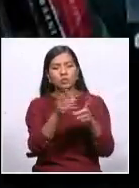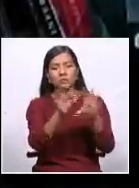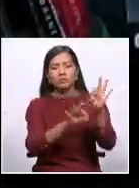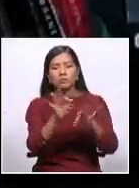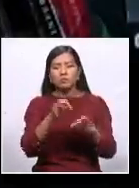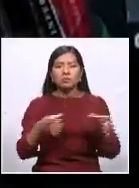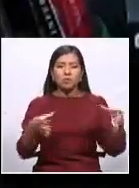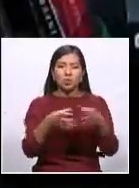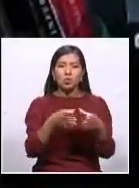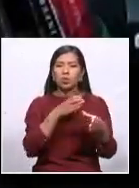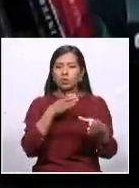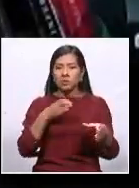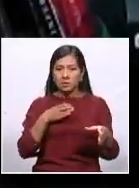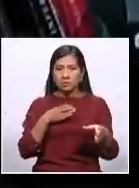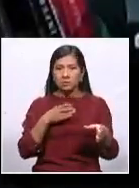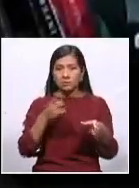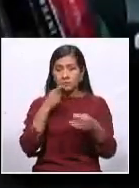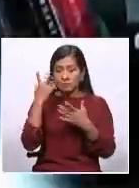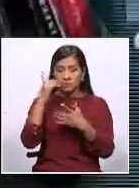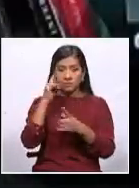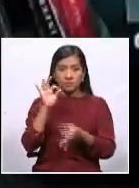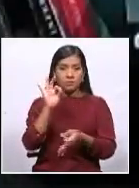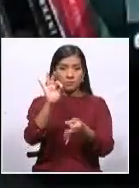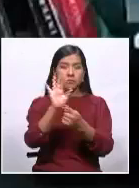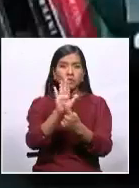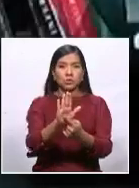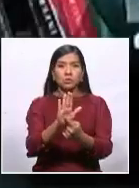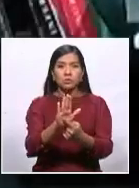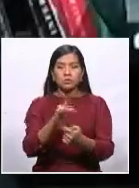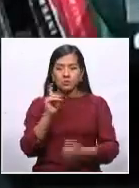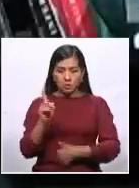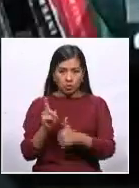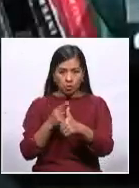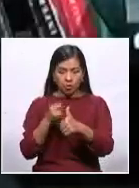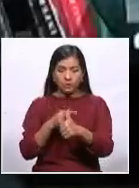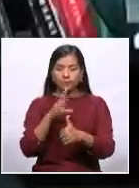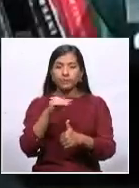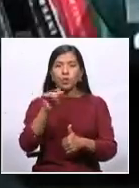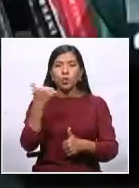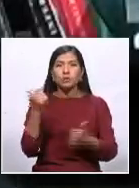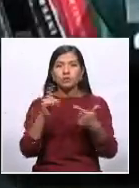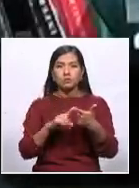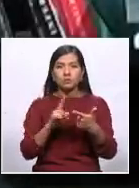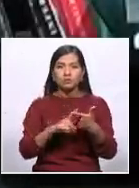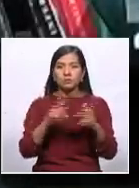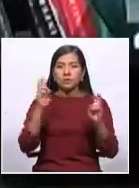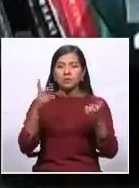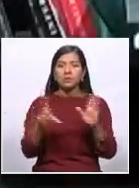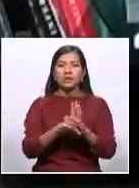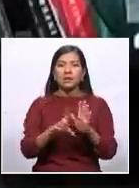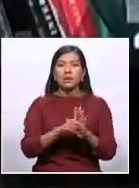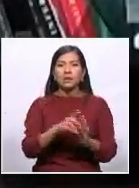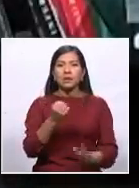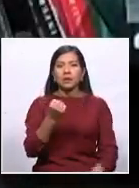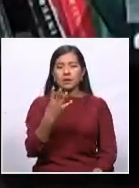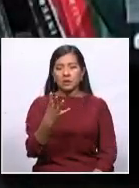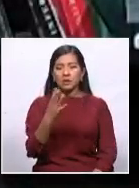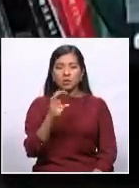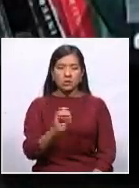de este acta establecen precisamente aquello eso es uno segundo la ley 1405